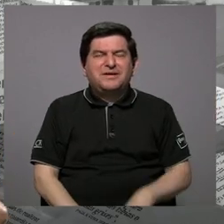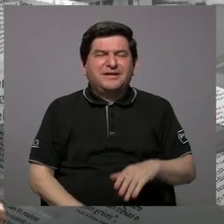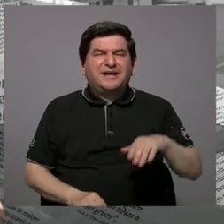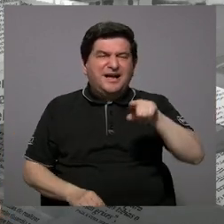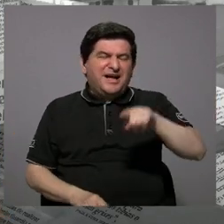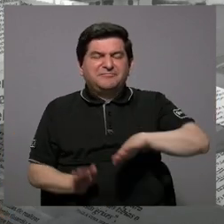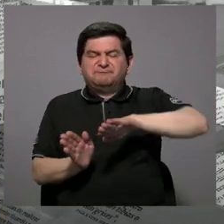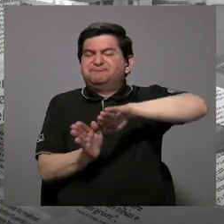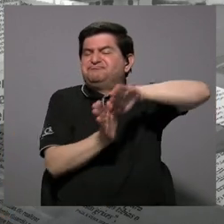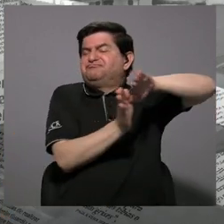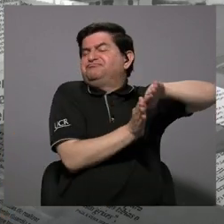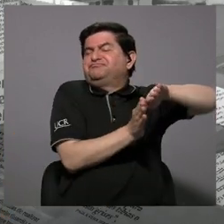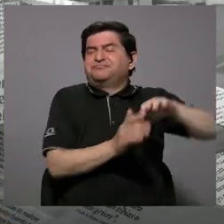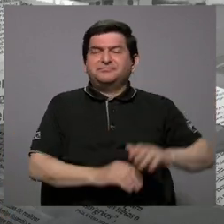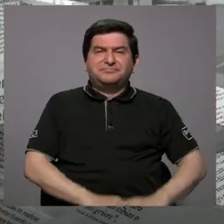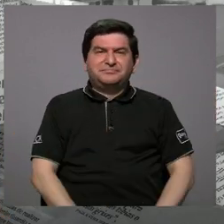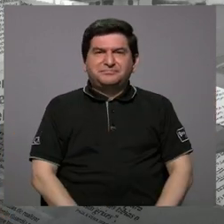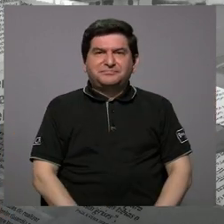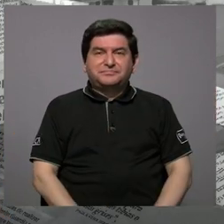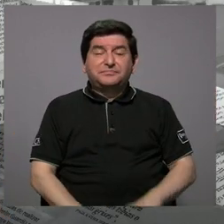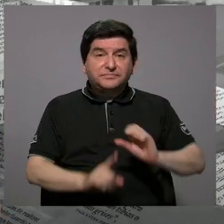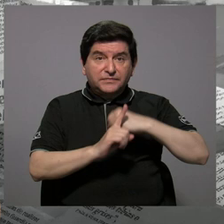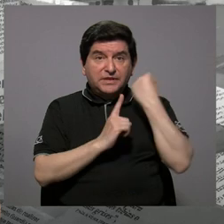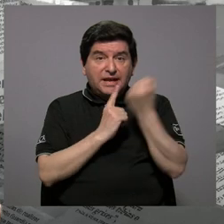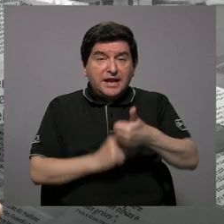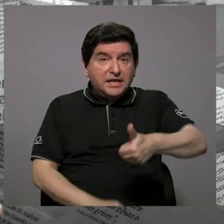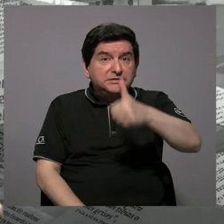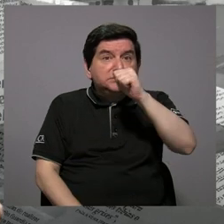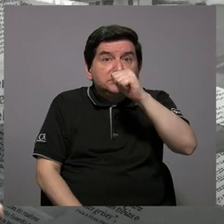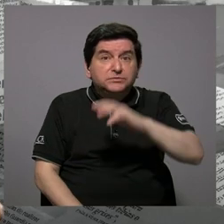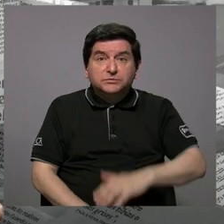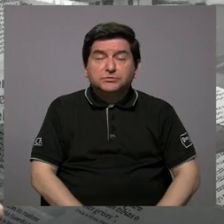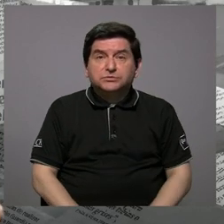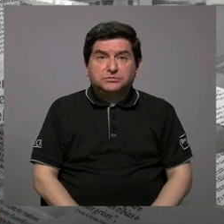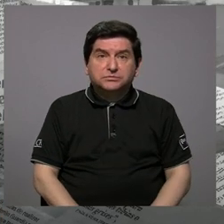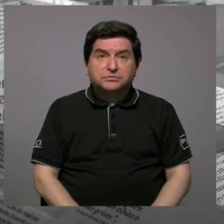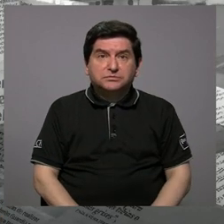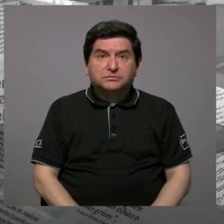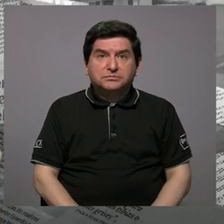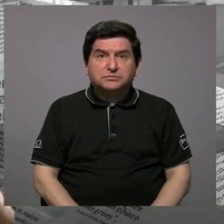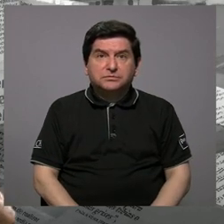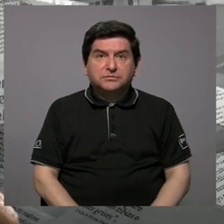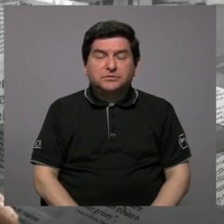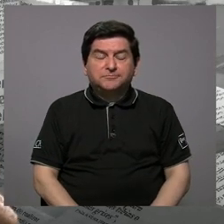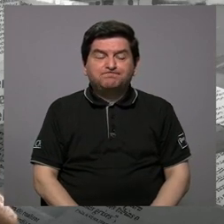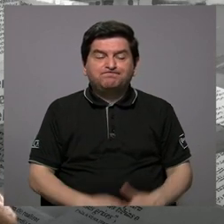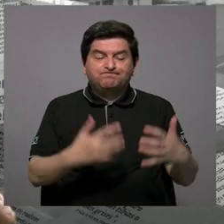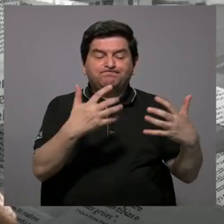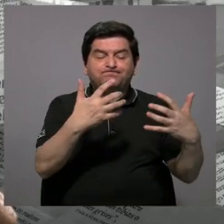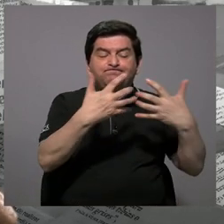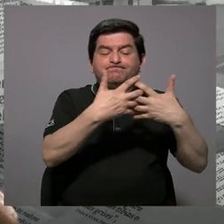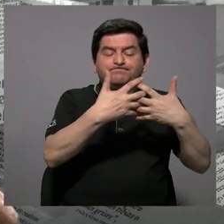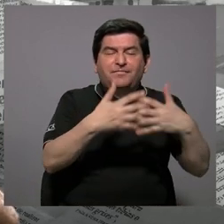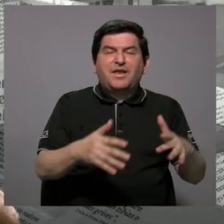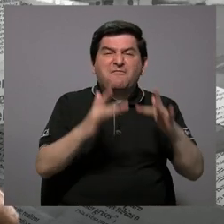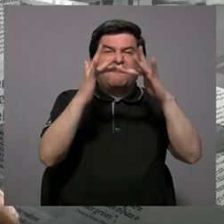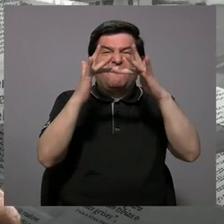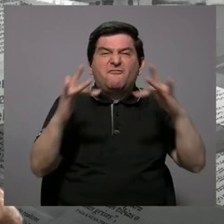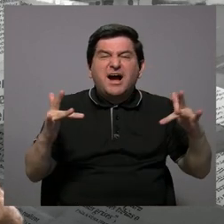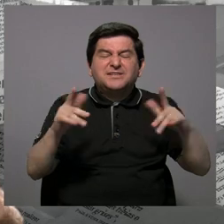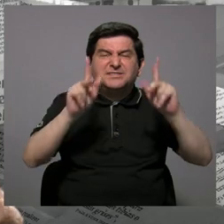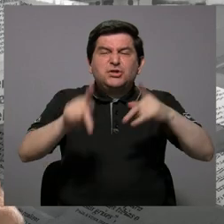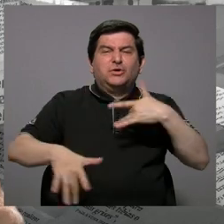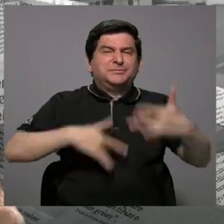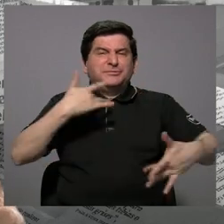marginados. Y esta situación del agua llega a complementar ese vacío que la gente